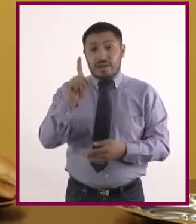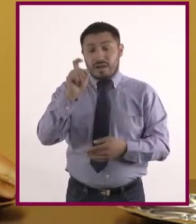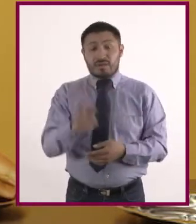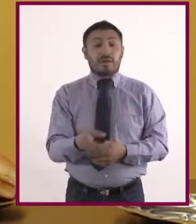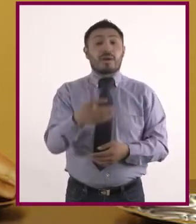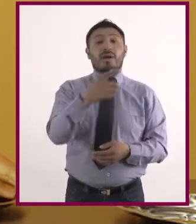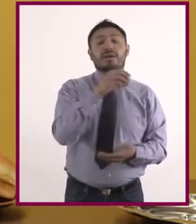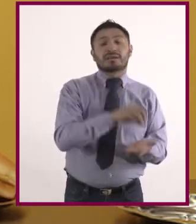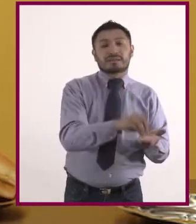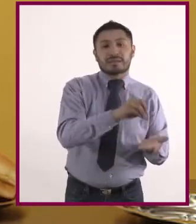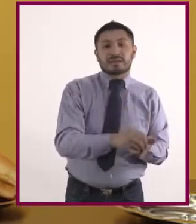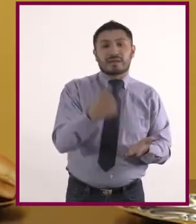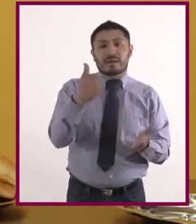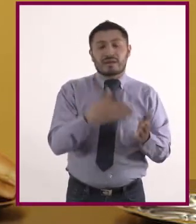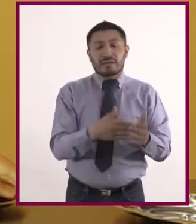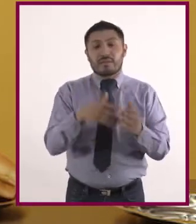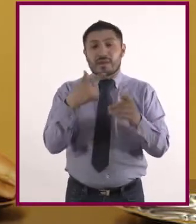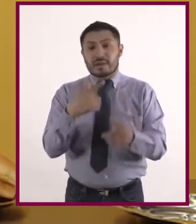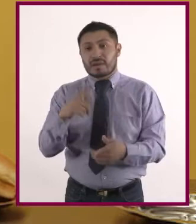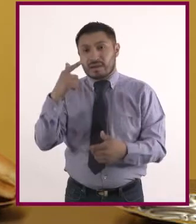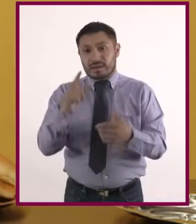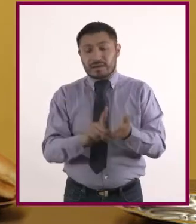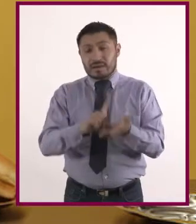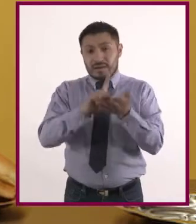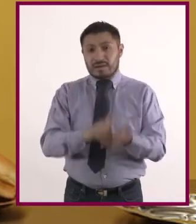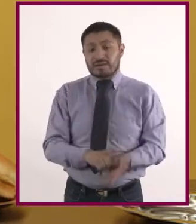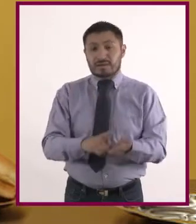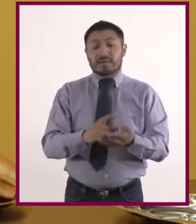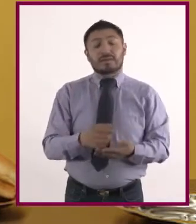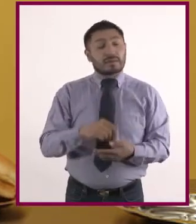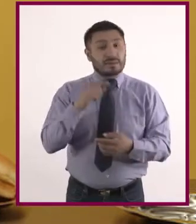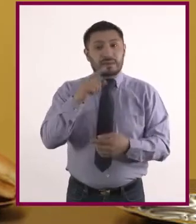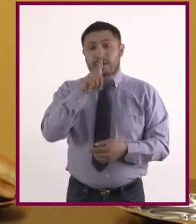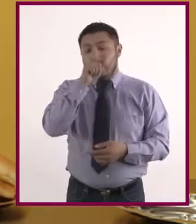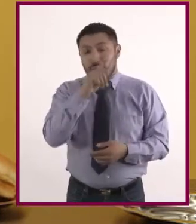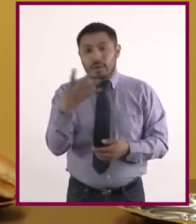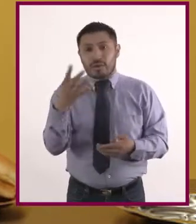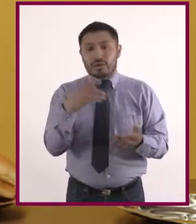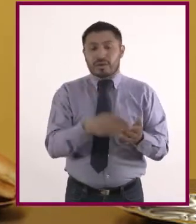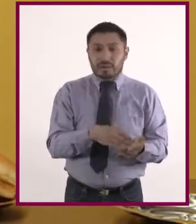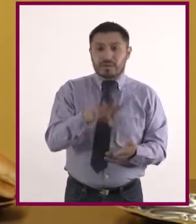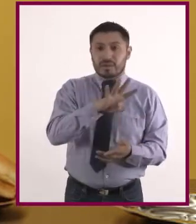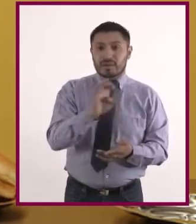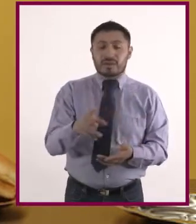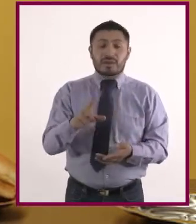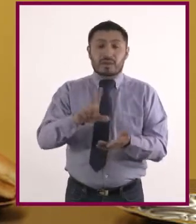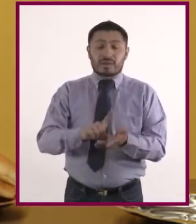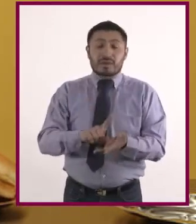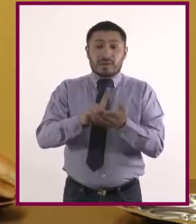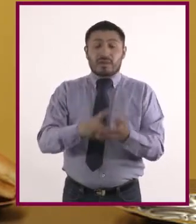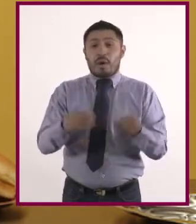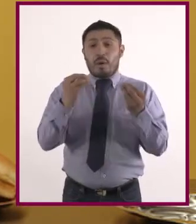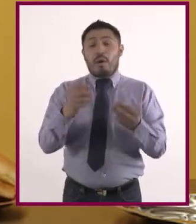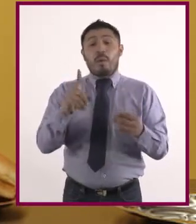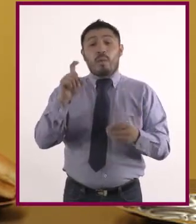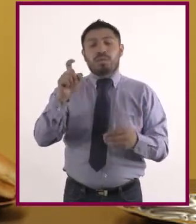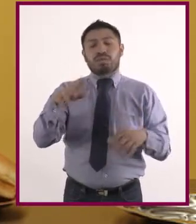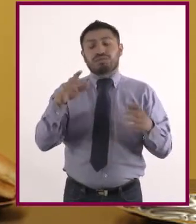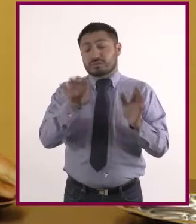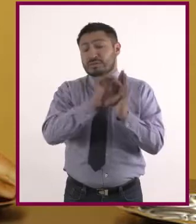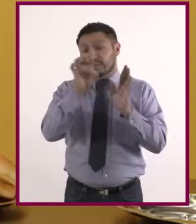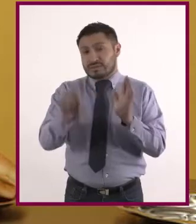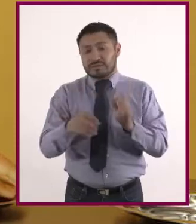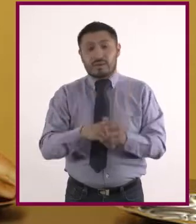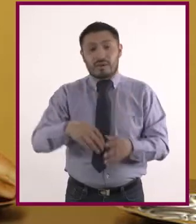litros, para un kilo de carne de pollo se gastan 4 mil 300 litros. Para que se den una idea de cuánta agua es esto, pondré de